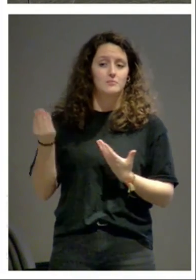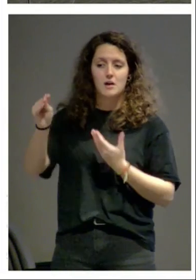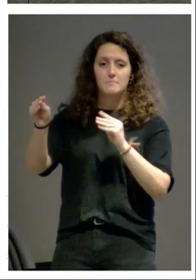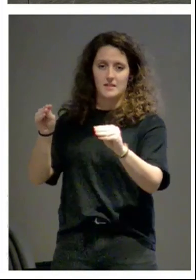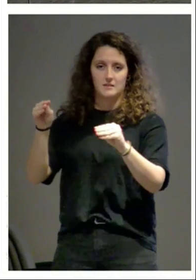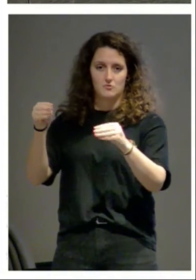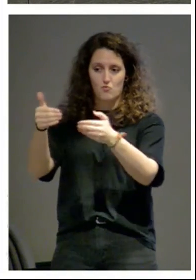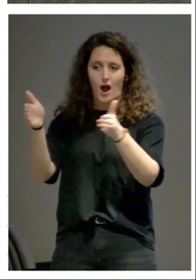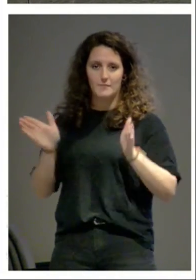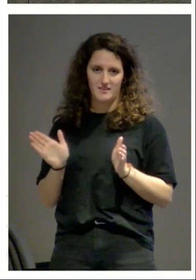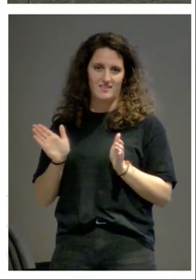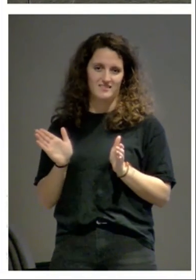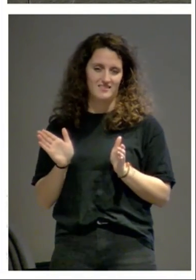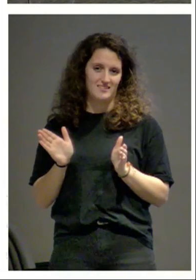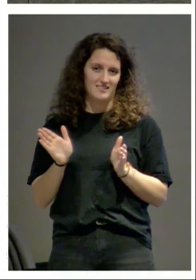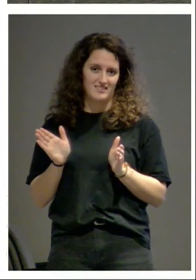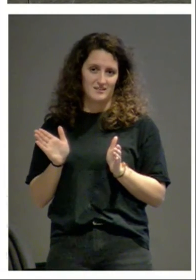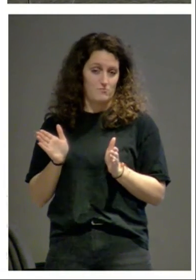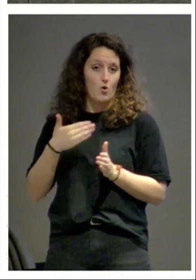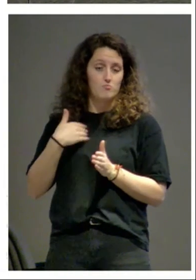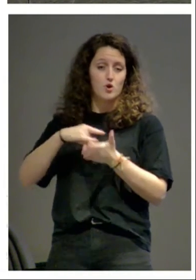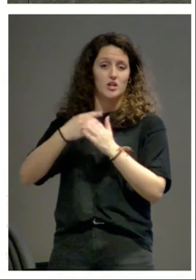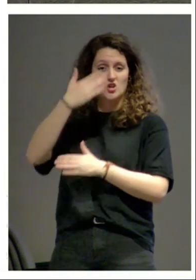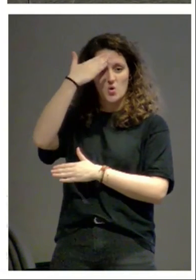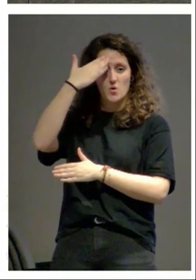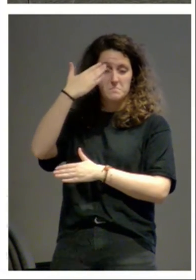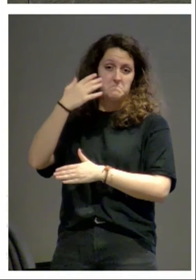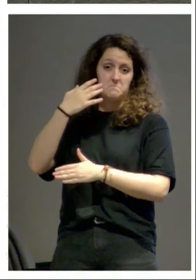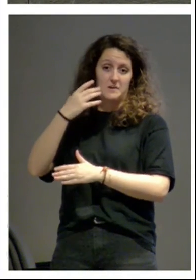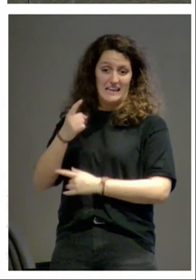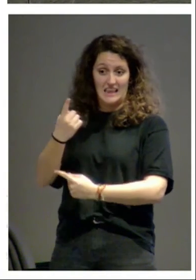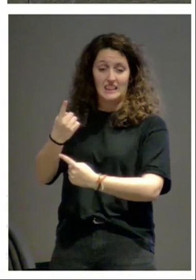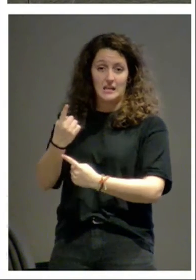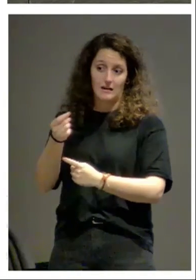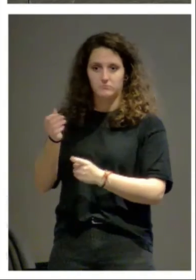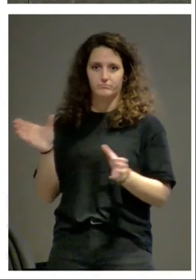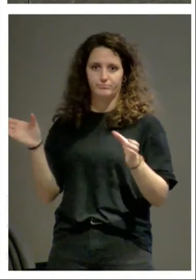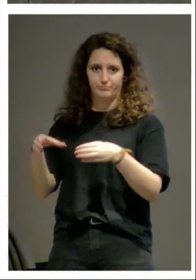laterales que están añadidos al proyecto inicial no estaban en el proyecto inicial